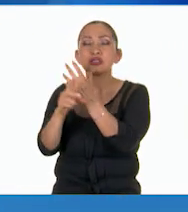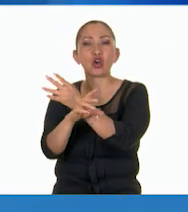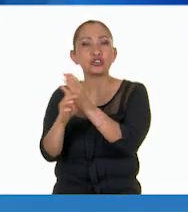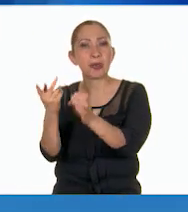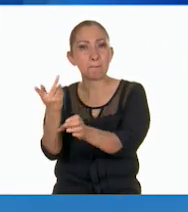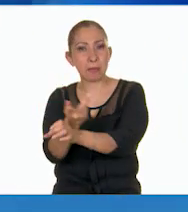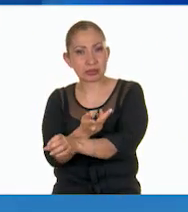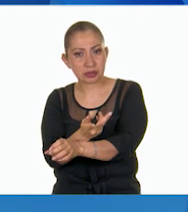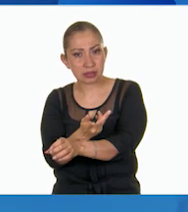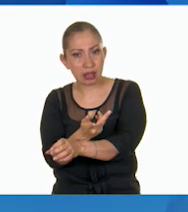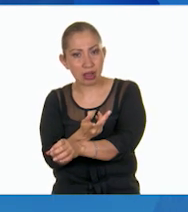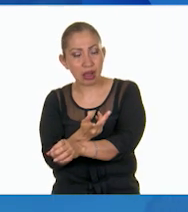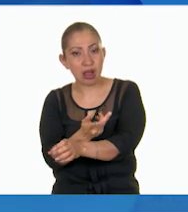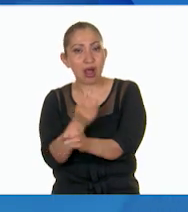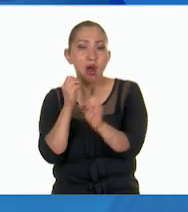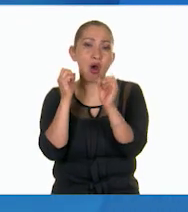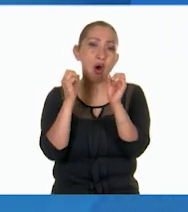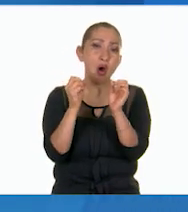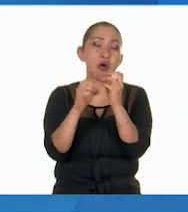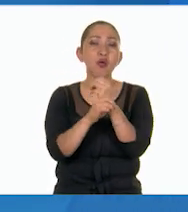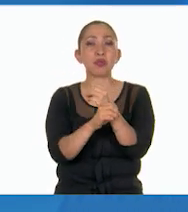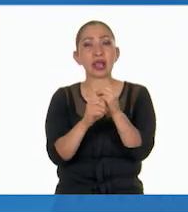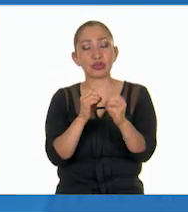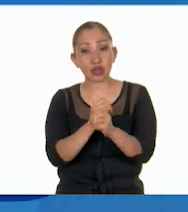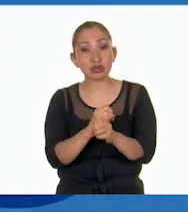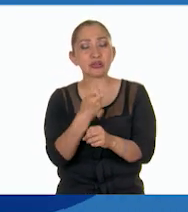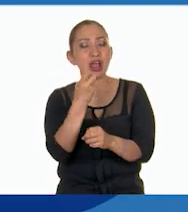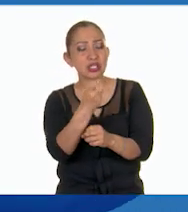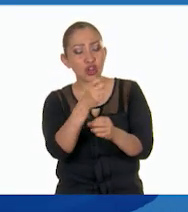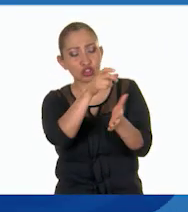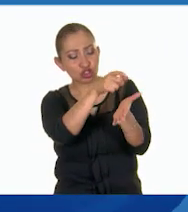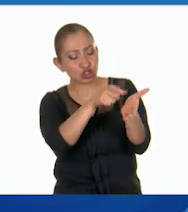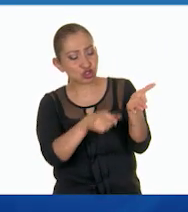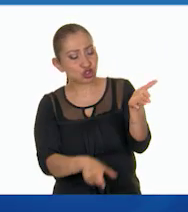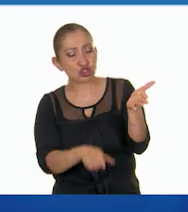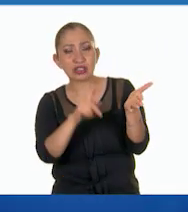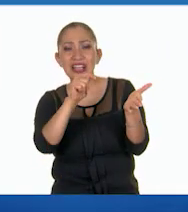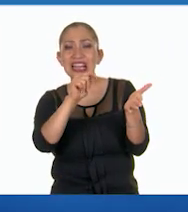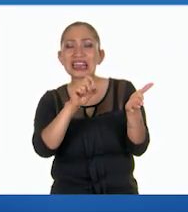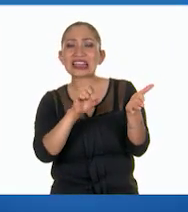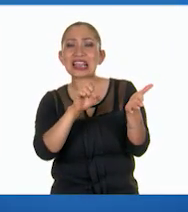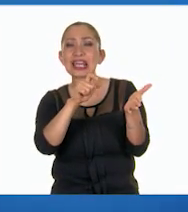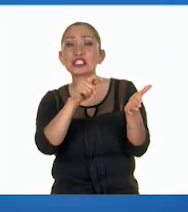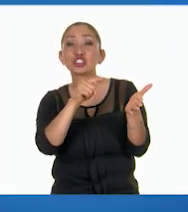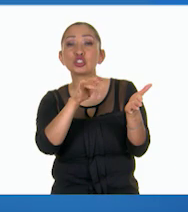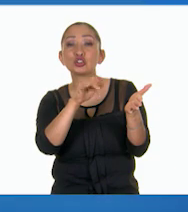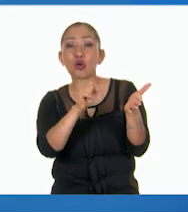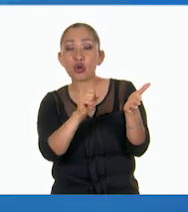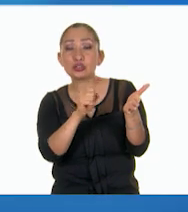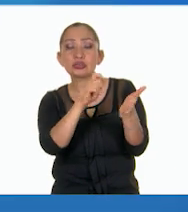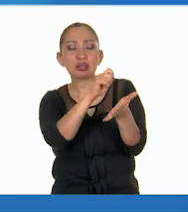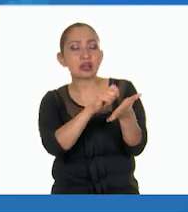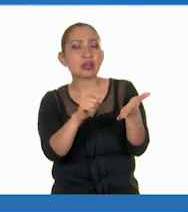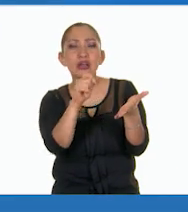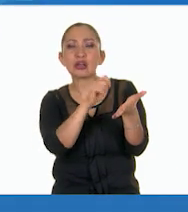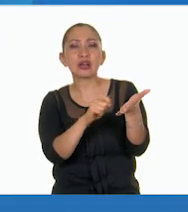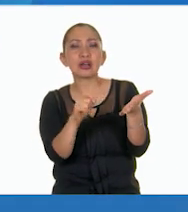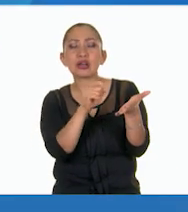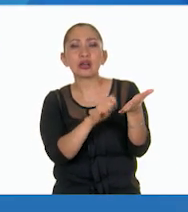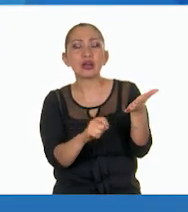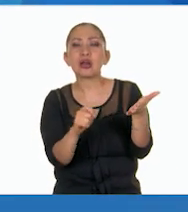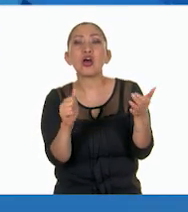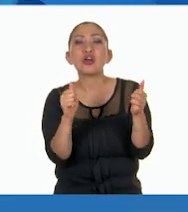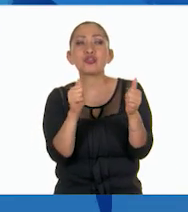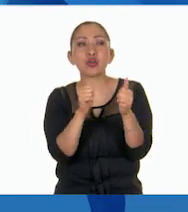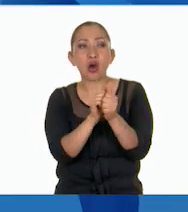y objetos. Estos textos son escritos con